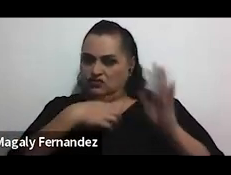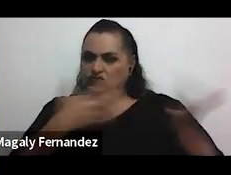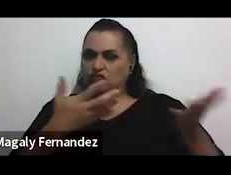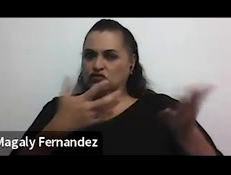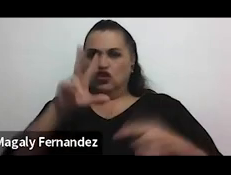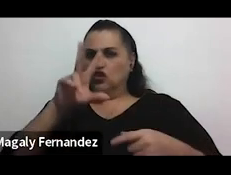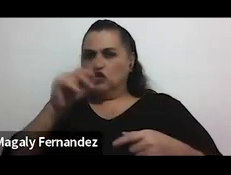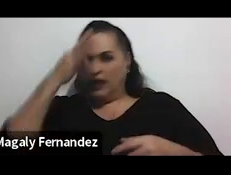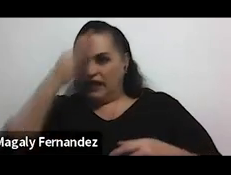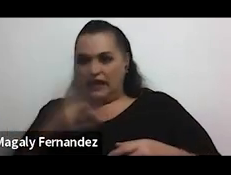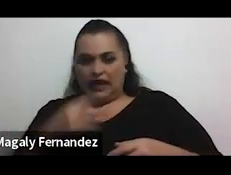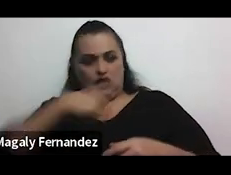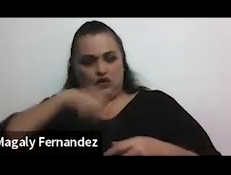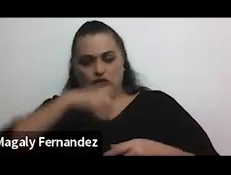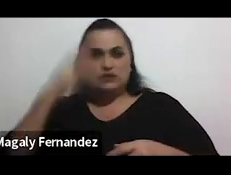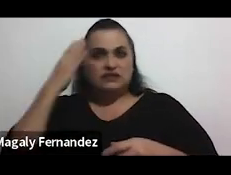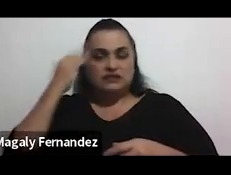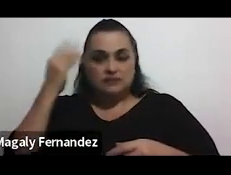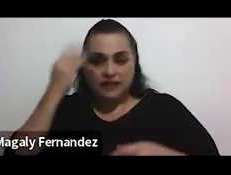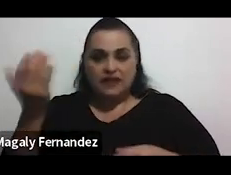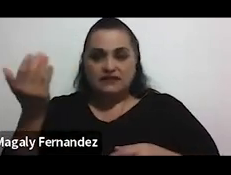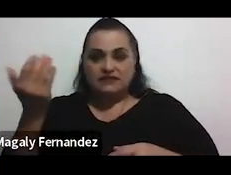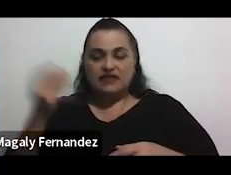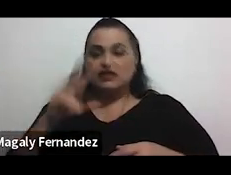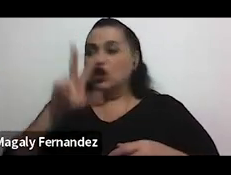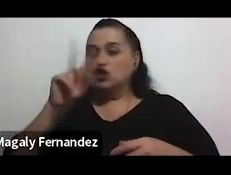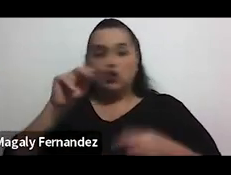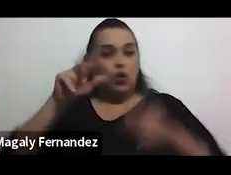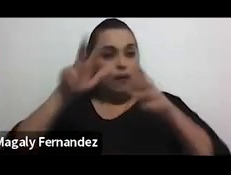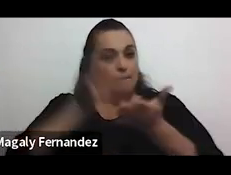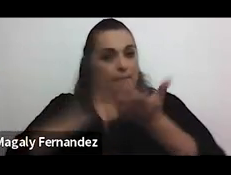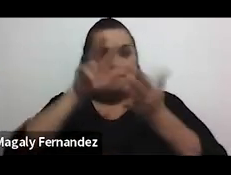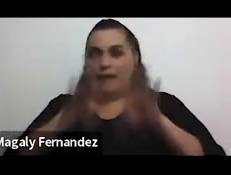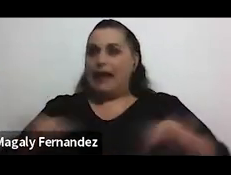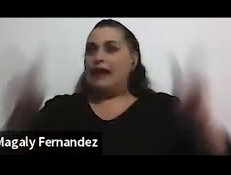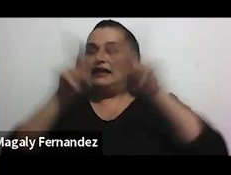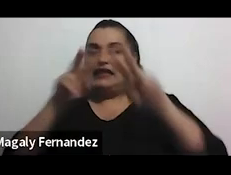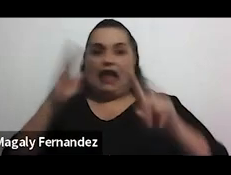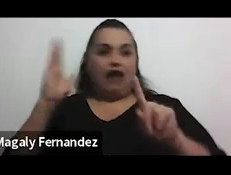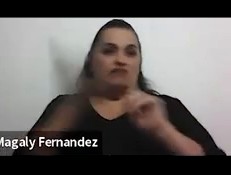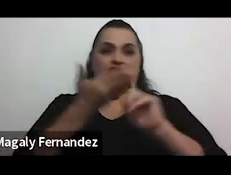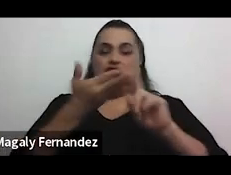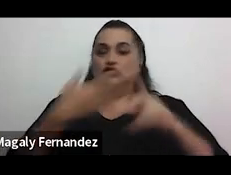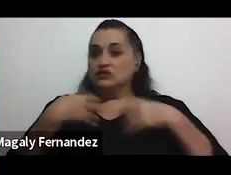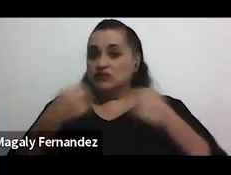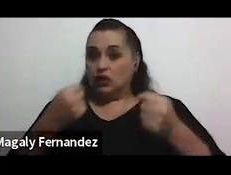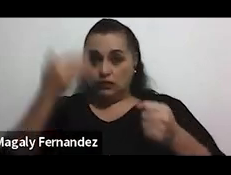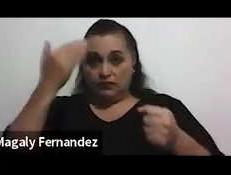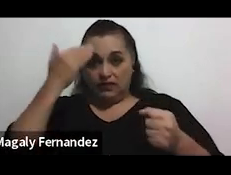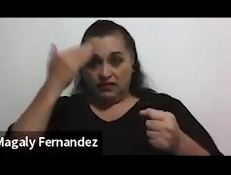creyendo en nuestras experiencias en que no están validando nuestra afectación de la salud mental